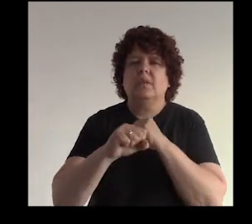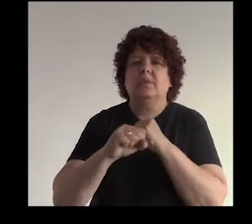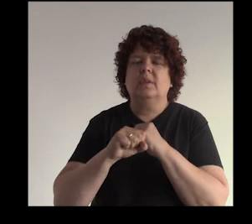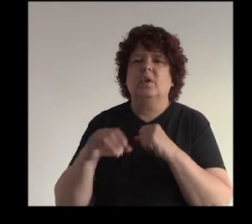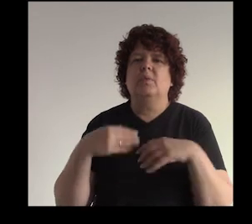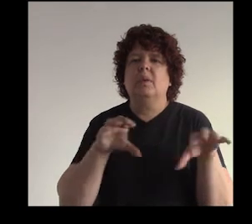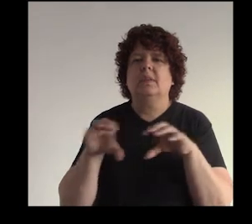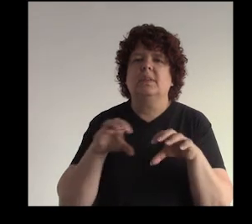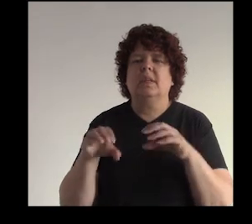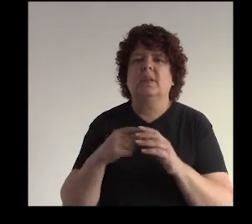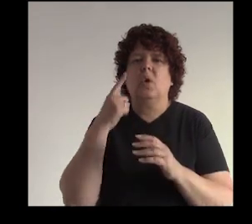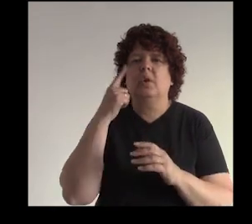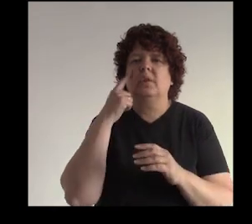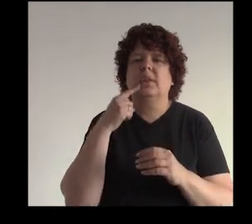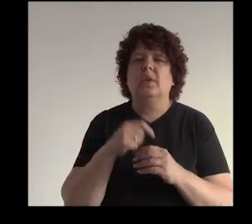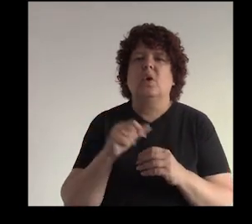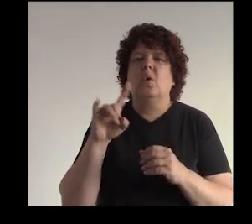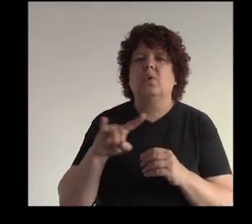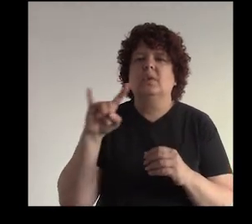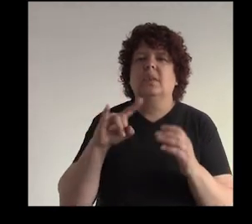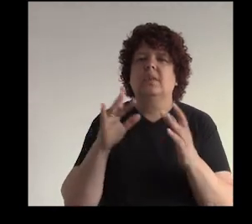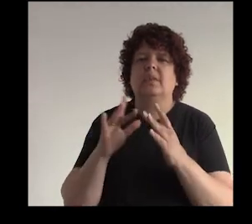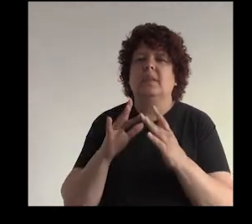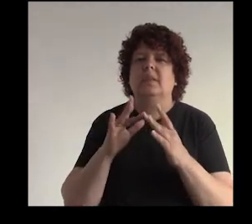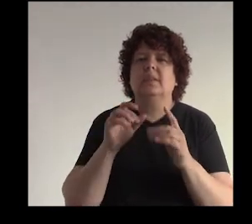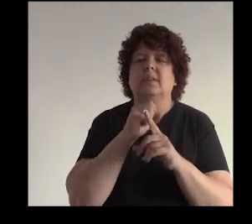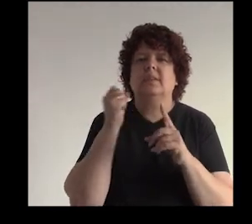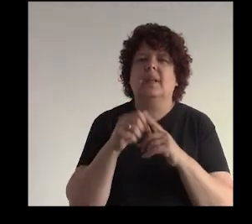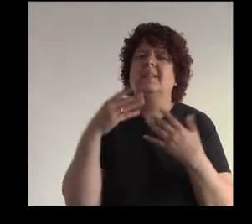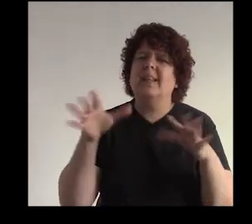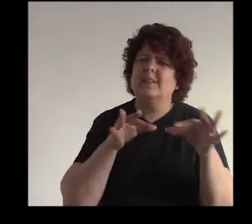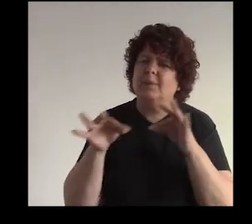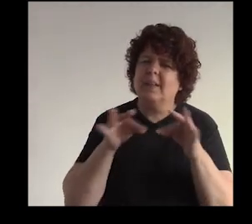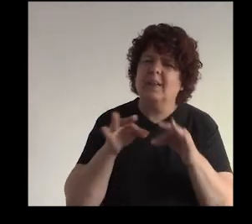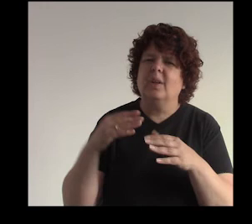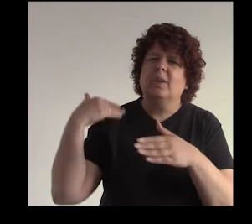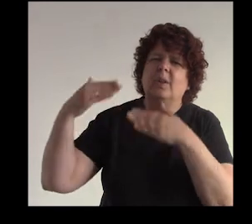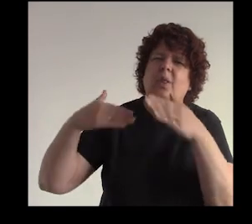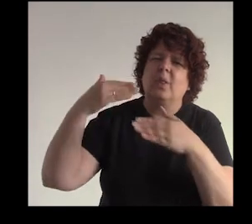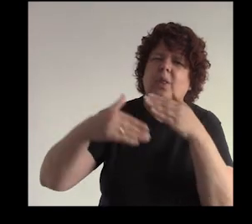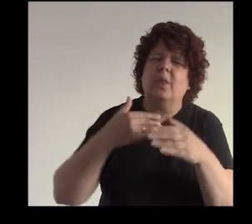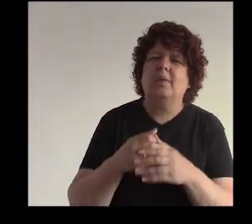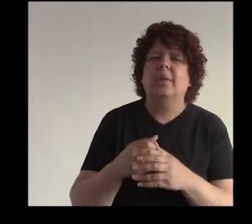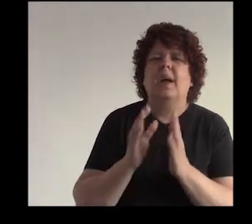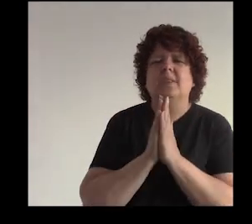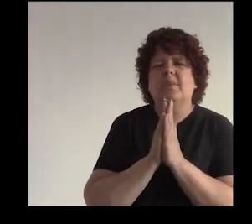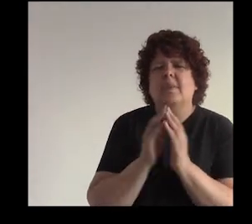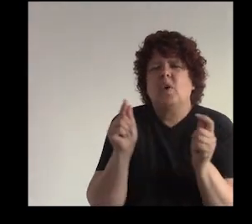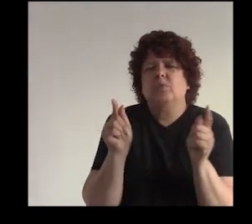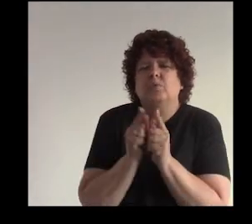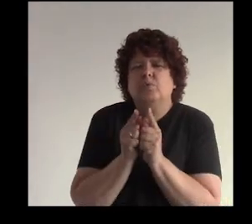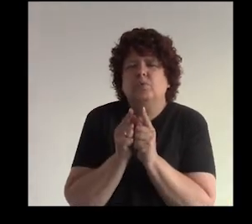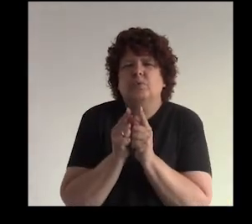difundir cómo hacer conocido tu producto a través de las redes sociales ya lo hemos hablado eso lo ha estado explicando Antonio pero Antonio así brevemente